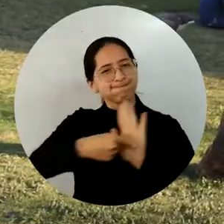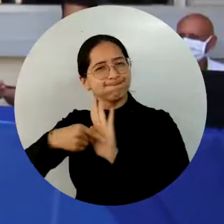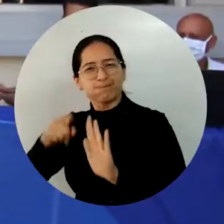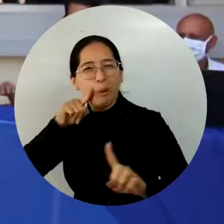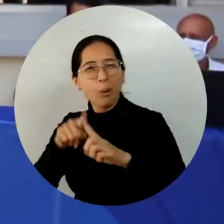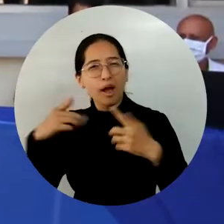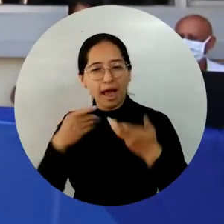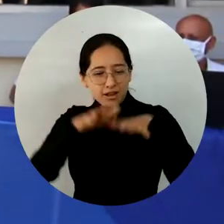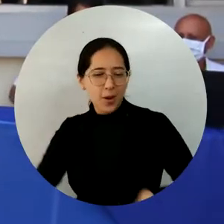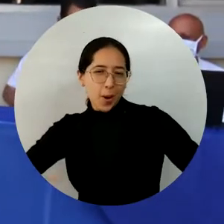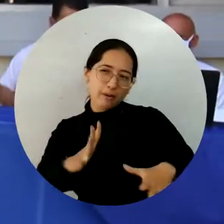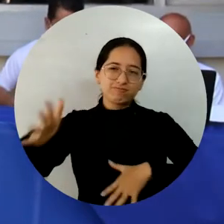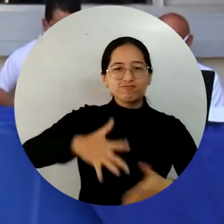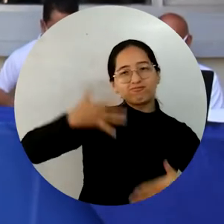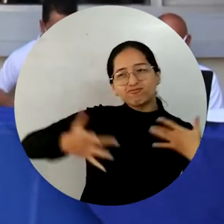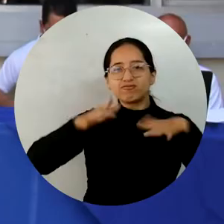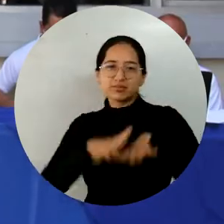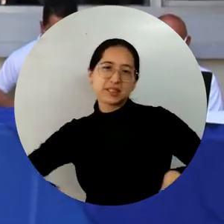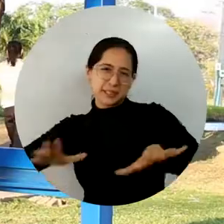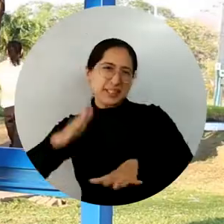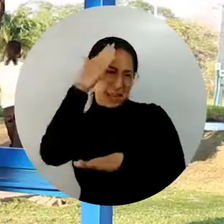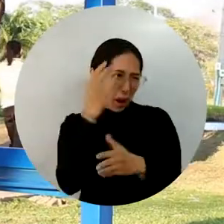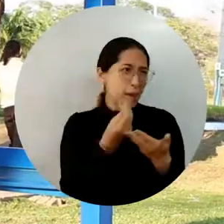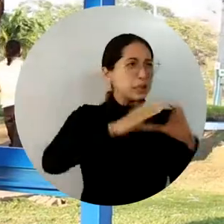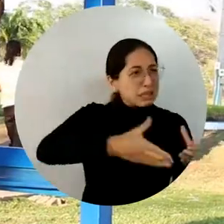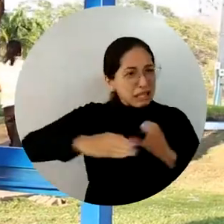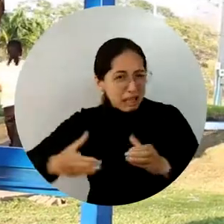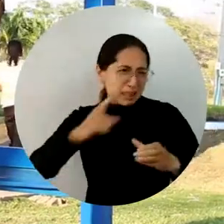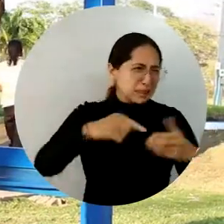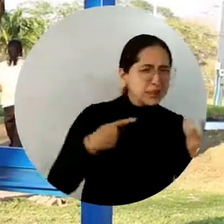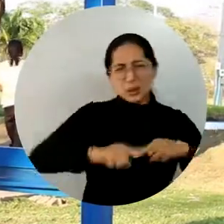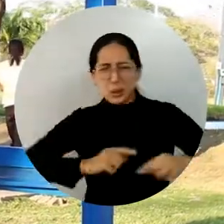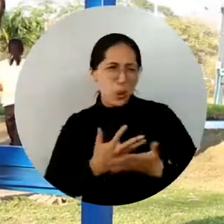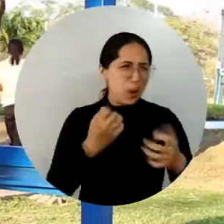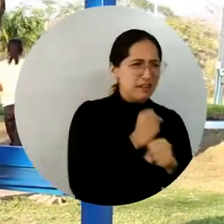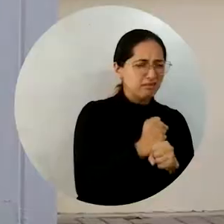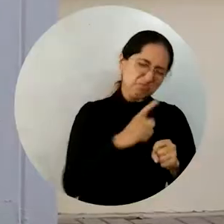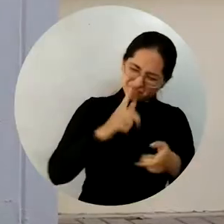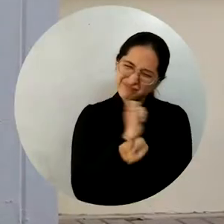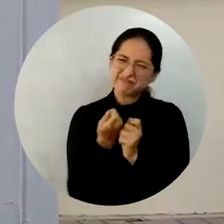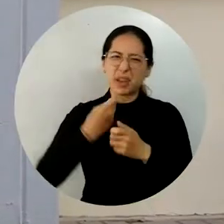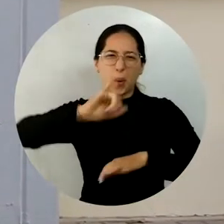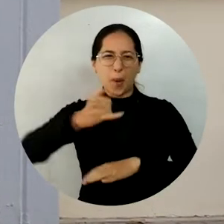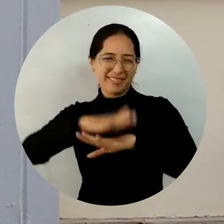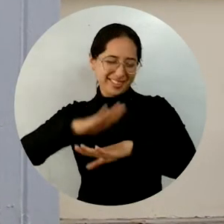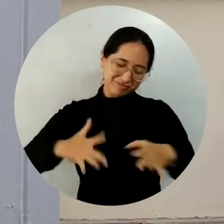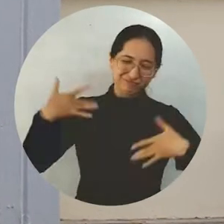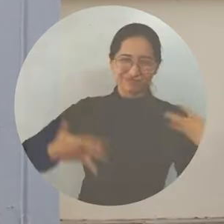Estudiantil que busca propiciar espacios de esparcimiento en medio de las rutinas académicas y administrativas en el campus.